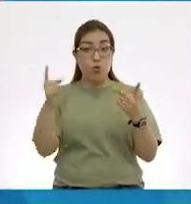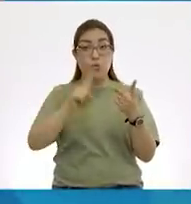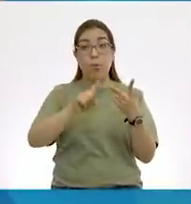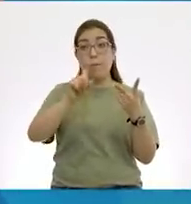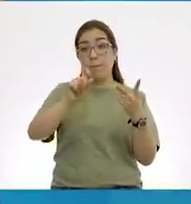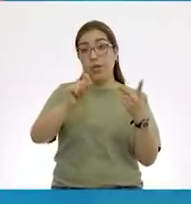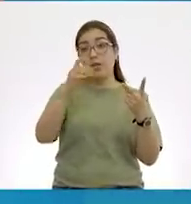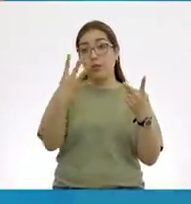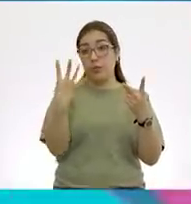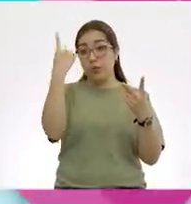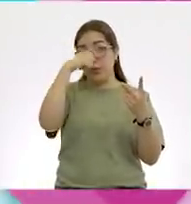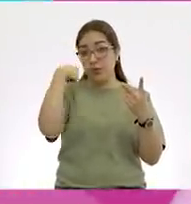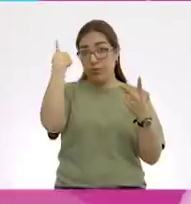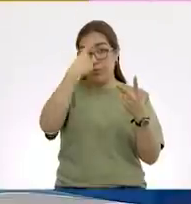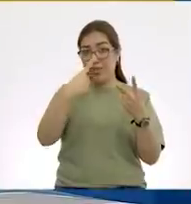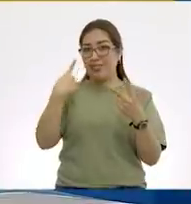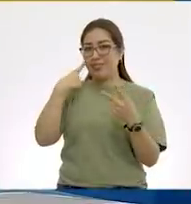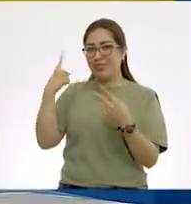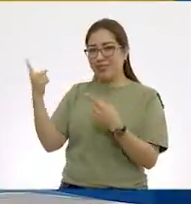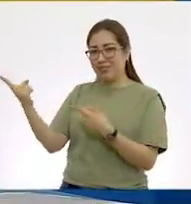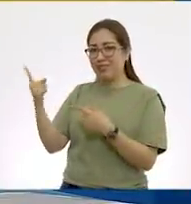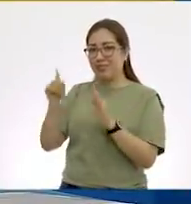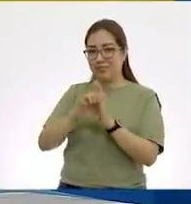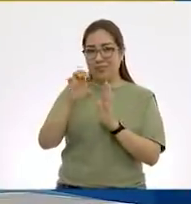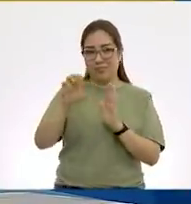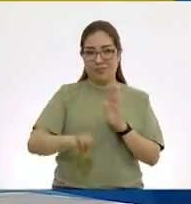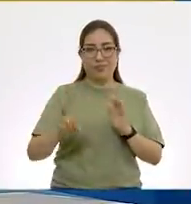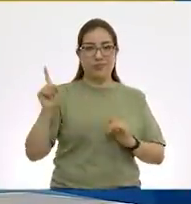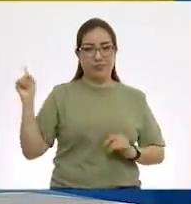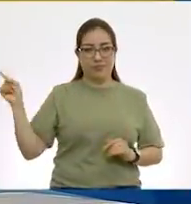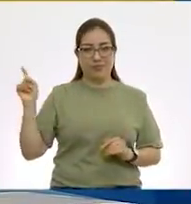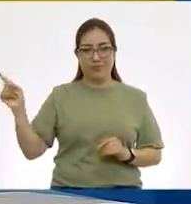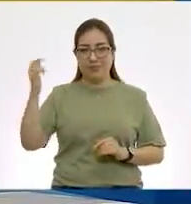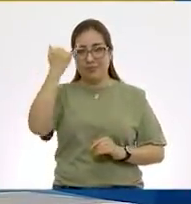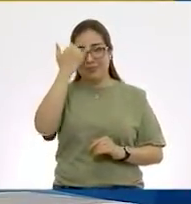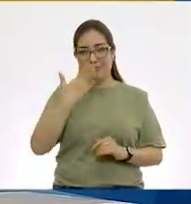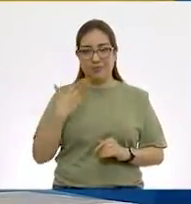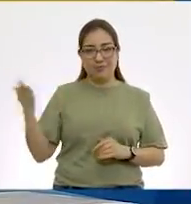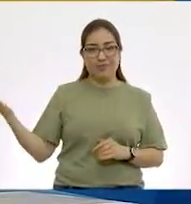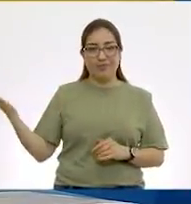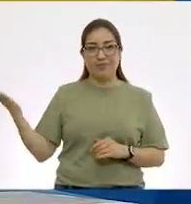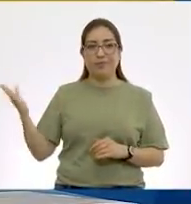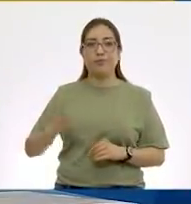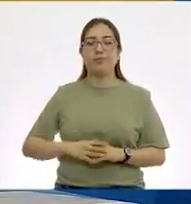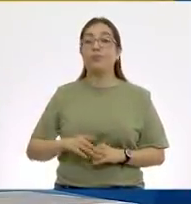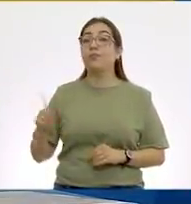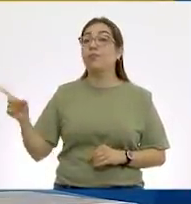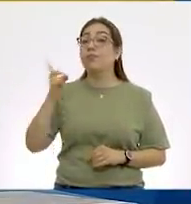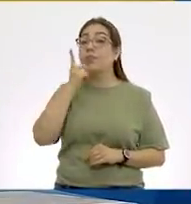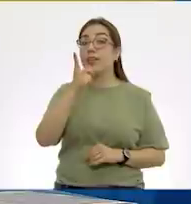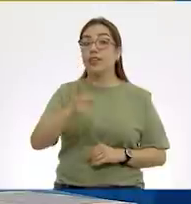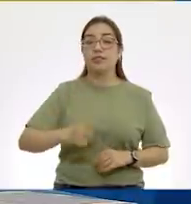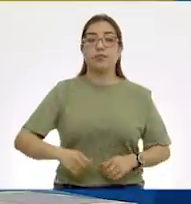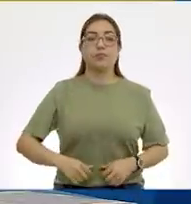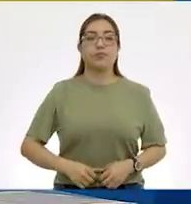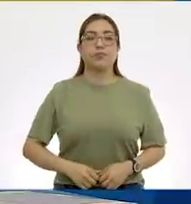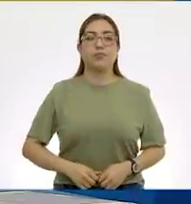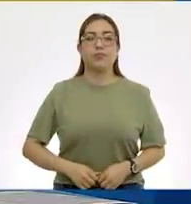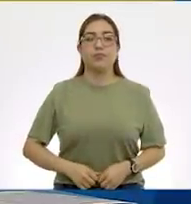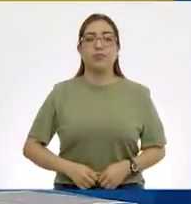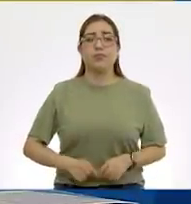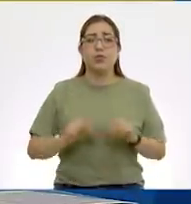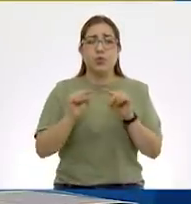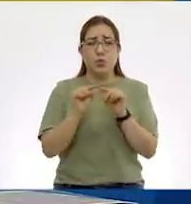horas. Si vemos el ejemplo que tenemos aquí en esta imagen, ahí dice con unas letras